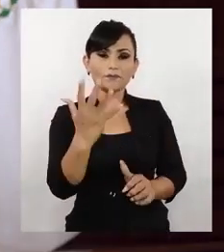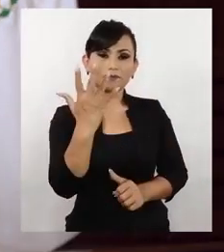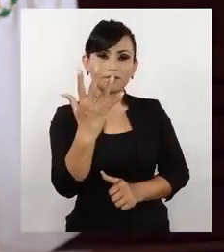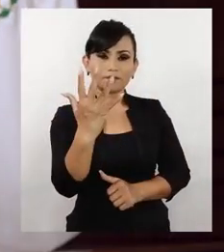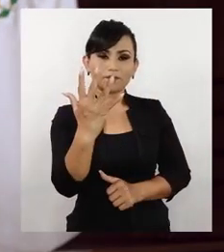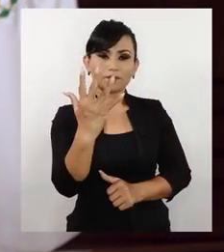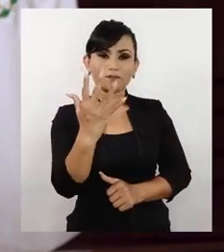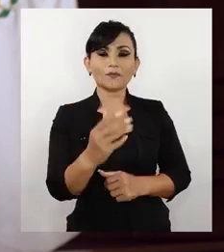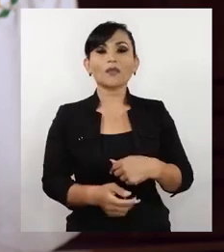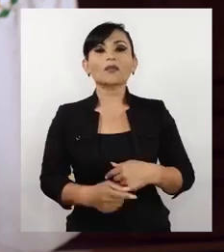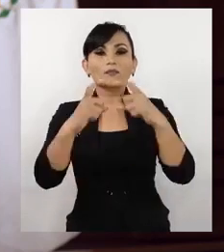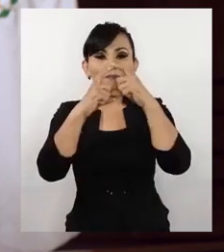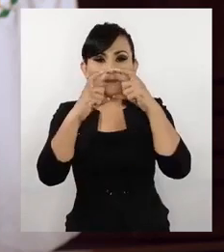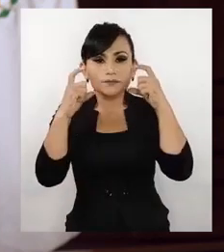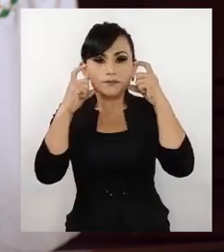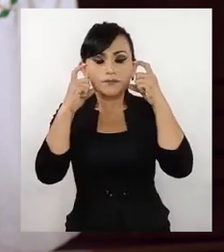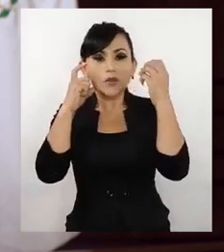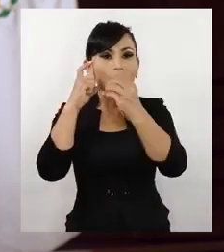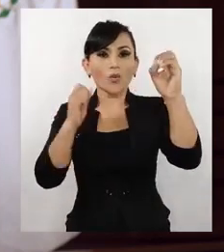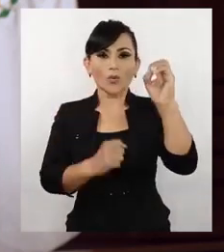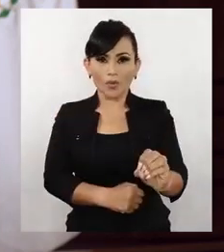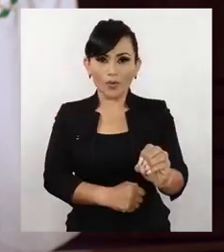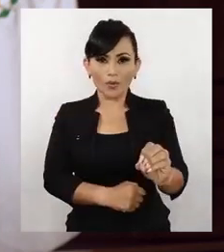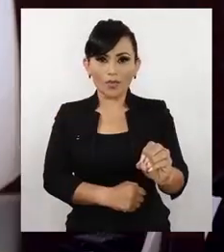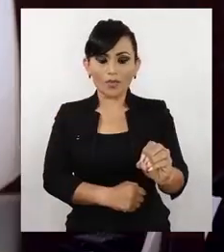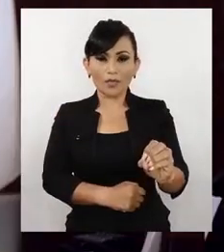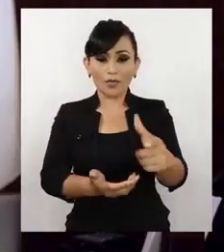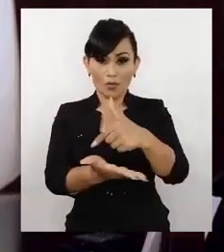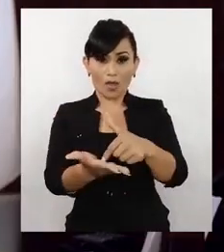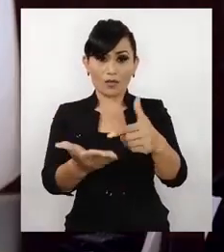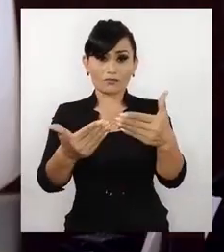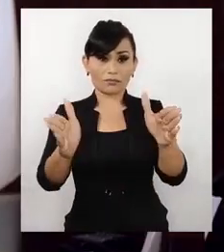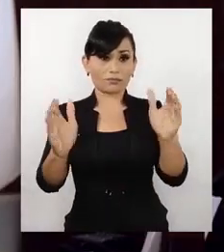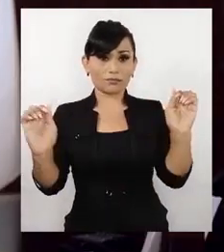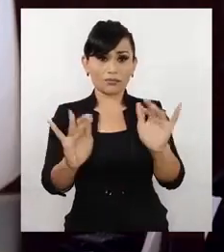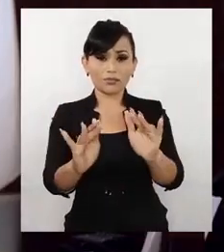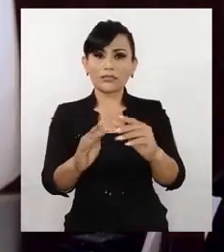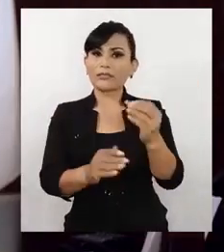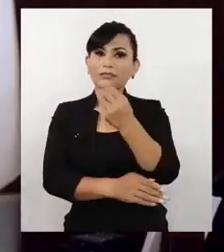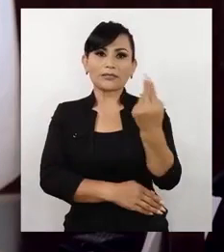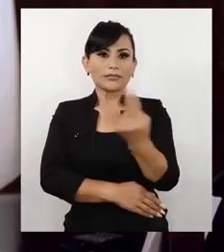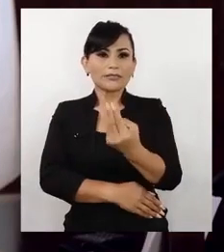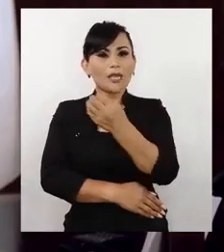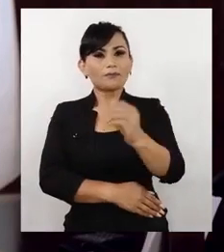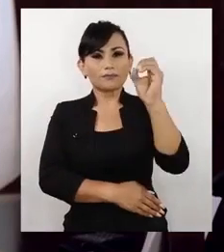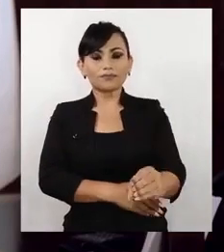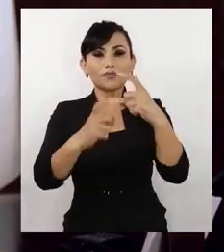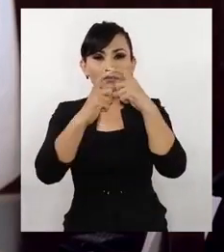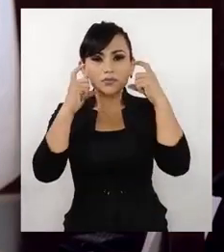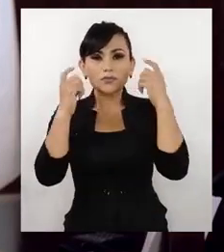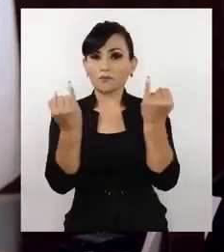públicos al 30 por ciento 5 uso obligatorio de cubrebocas